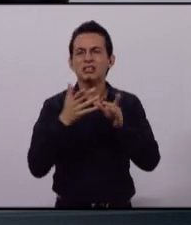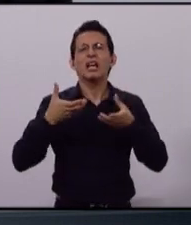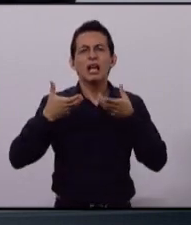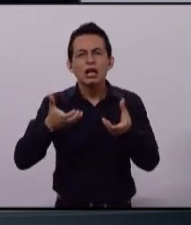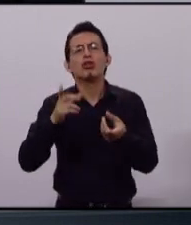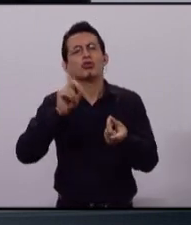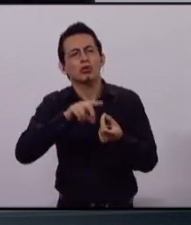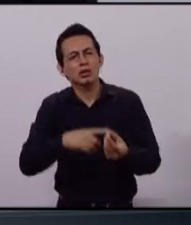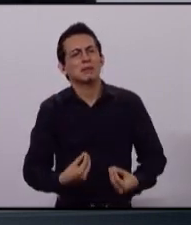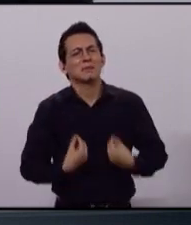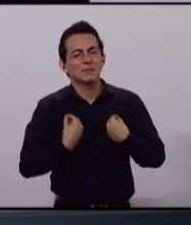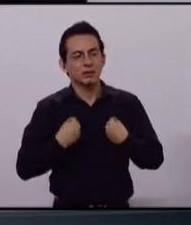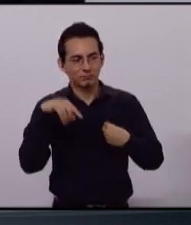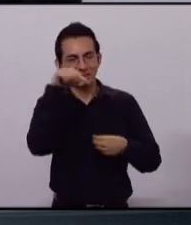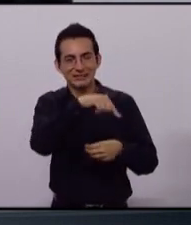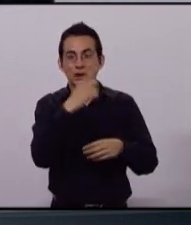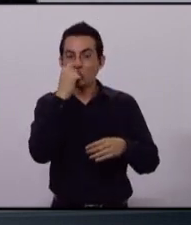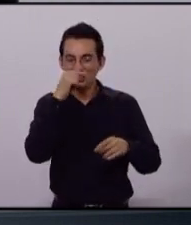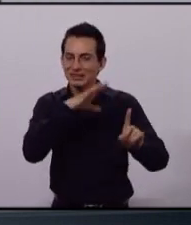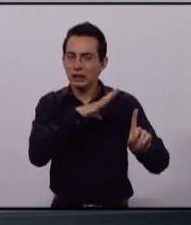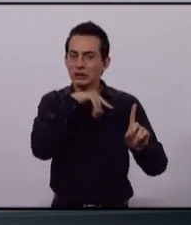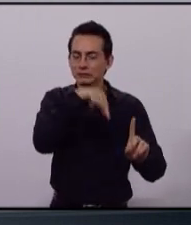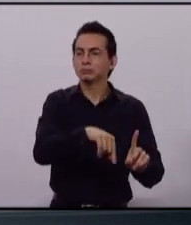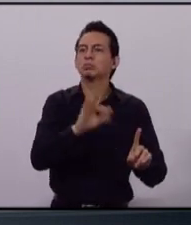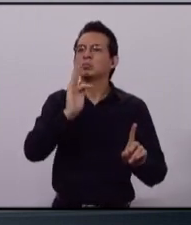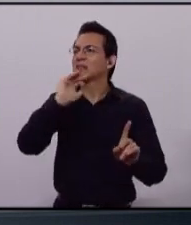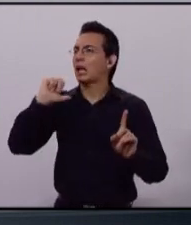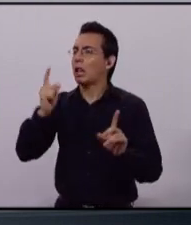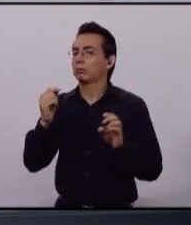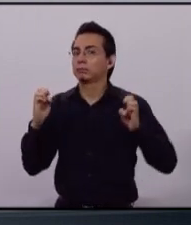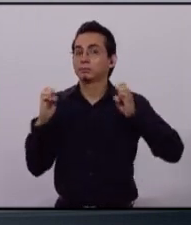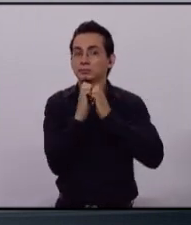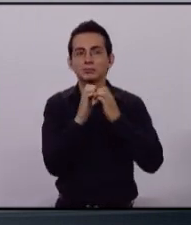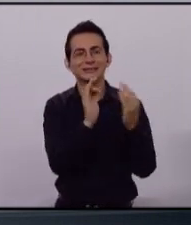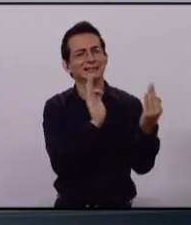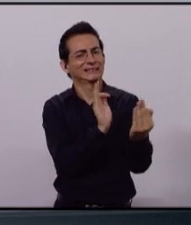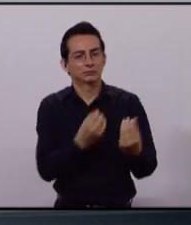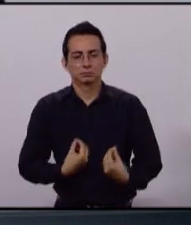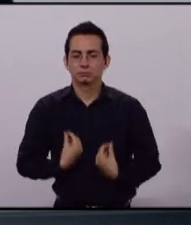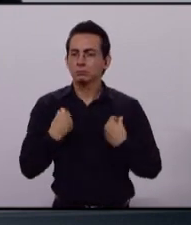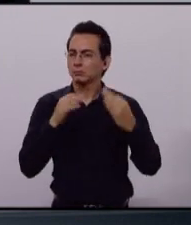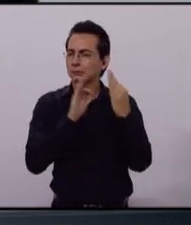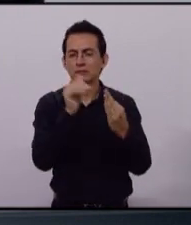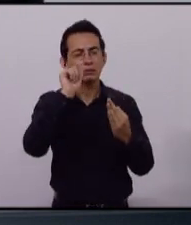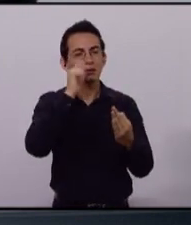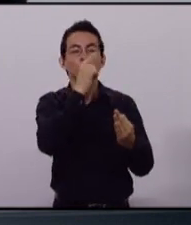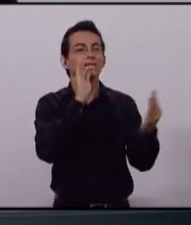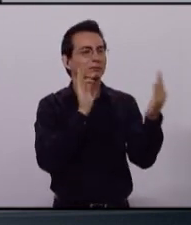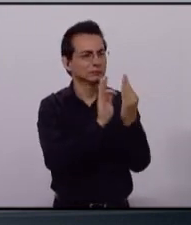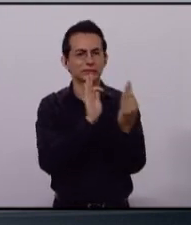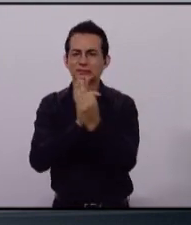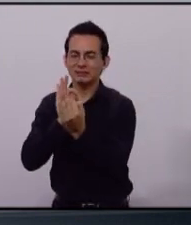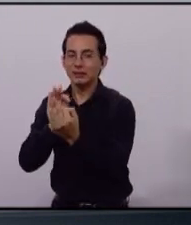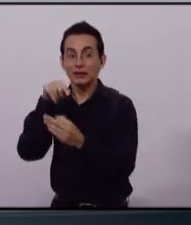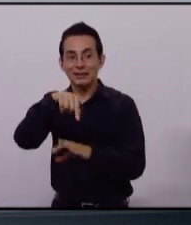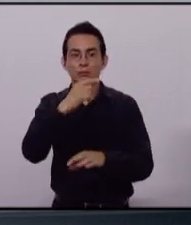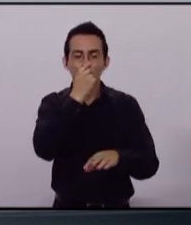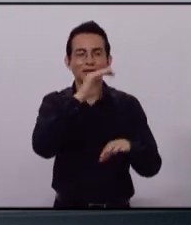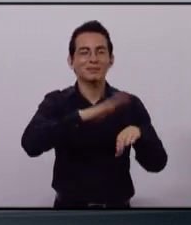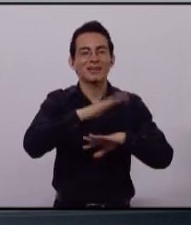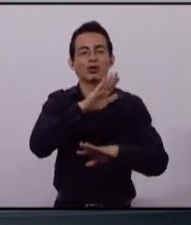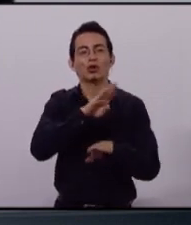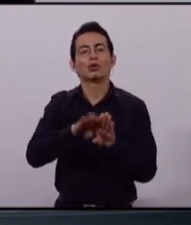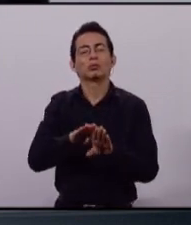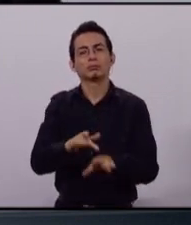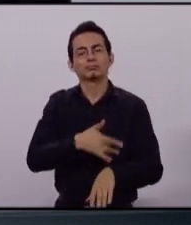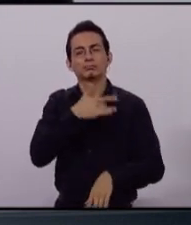de preferencia que viva en esa colonia, para que juntos se puedan encontrar las soluciones reales. Nuestros policías serán efectivos una